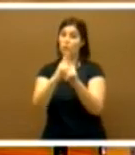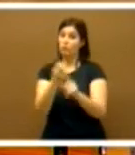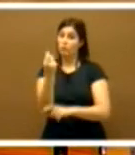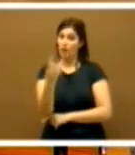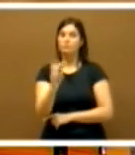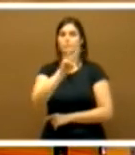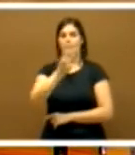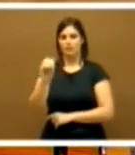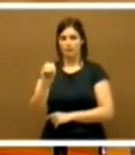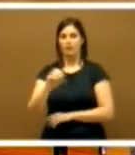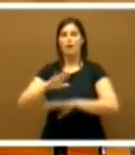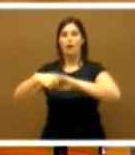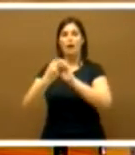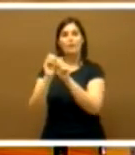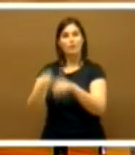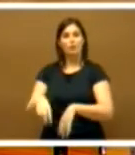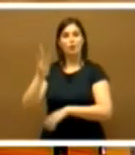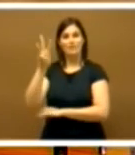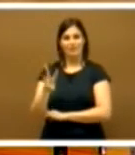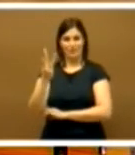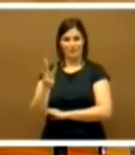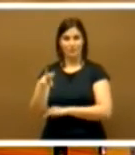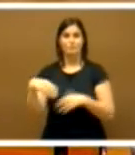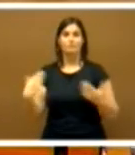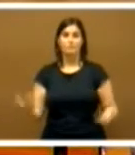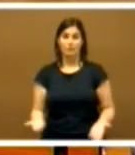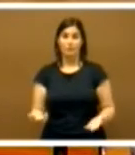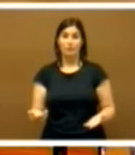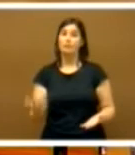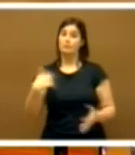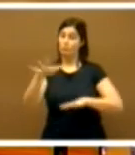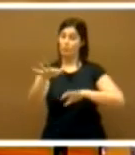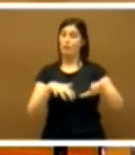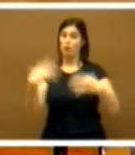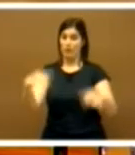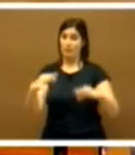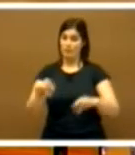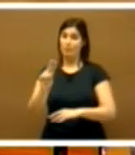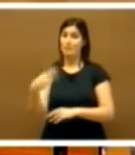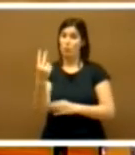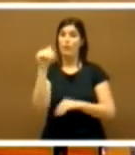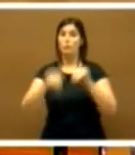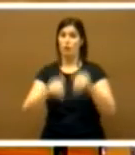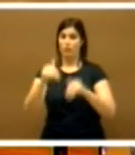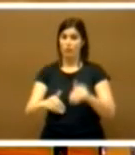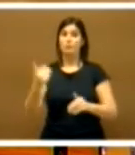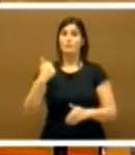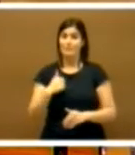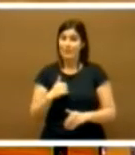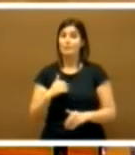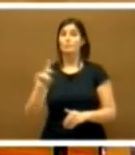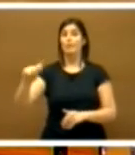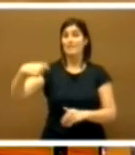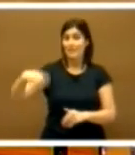treinta abstenciones tres obtenida la mayoría simple en segunda votación queda elegido